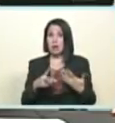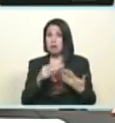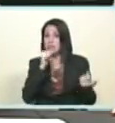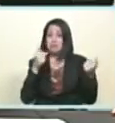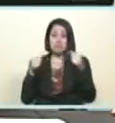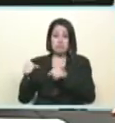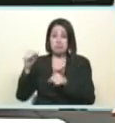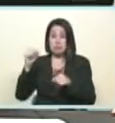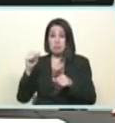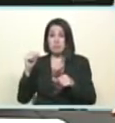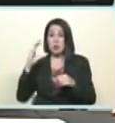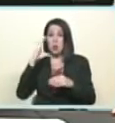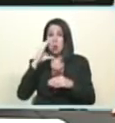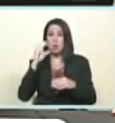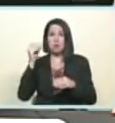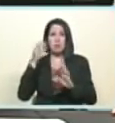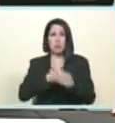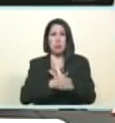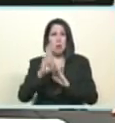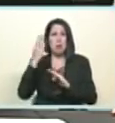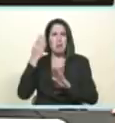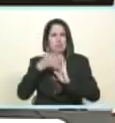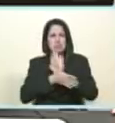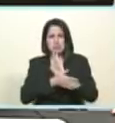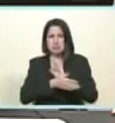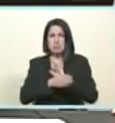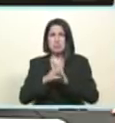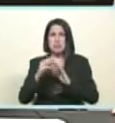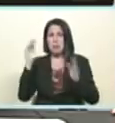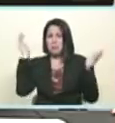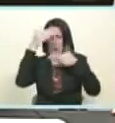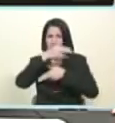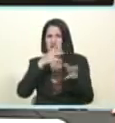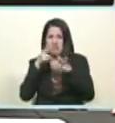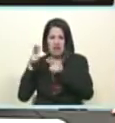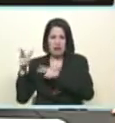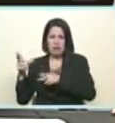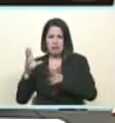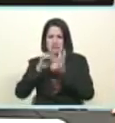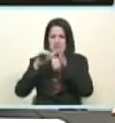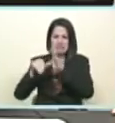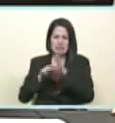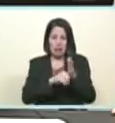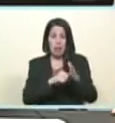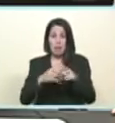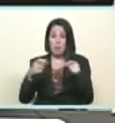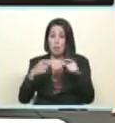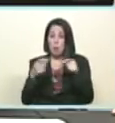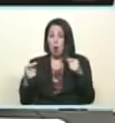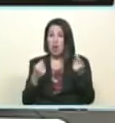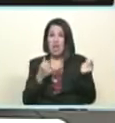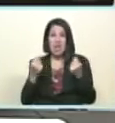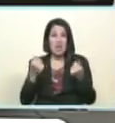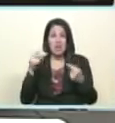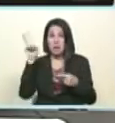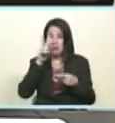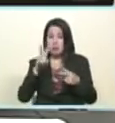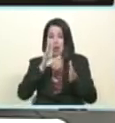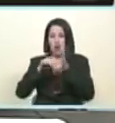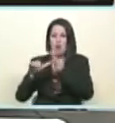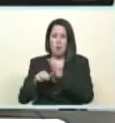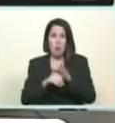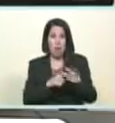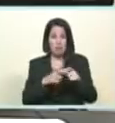video pago con la huella con el ojo con la cara en el mundo ahora se paga con todo con la